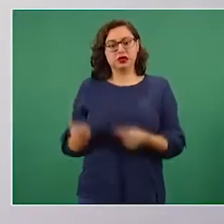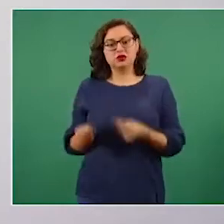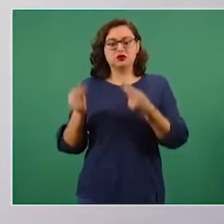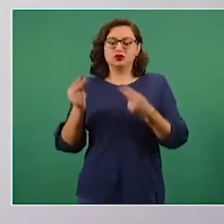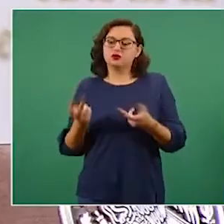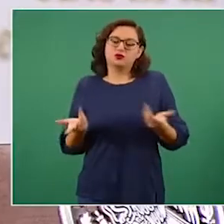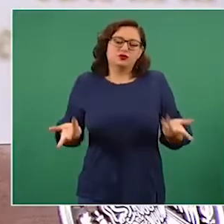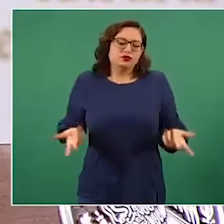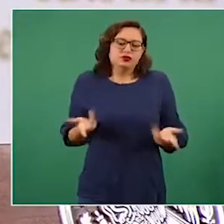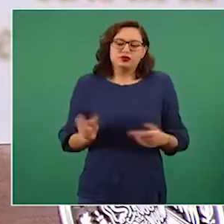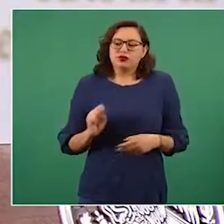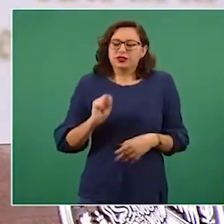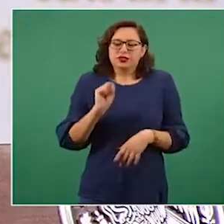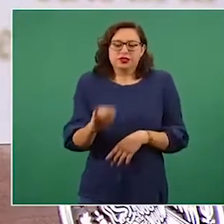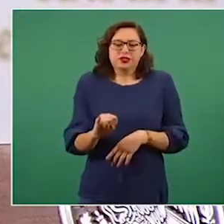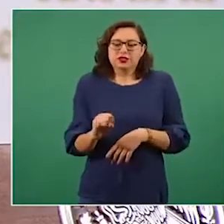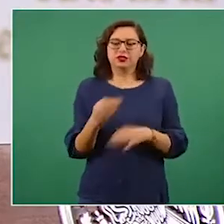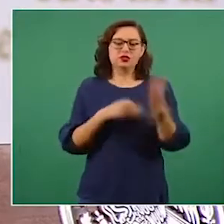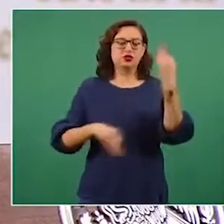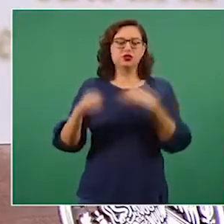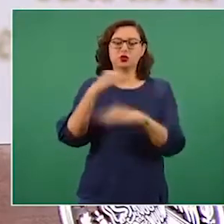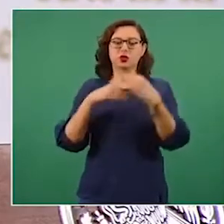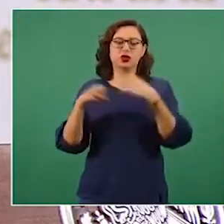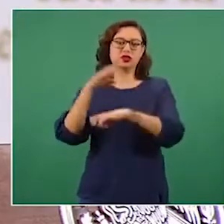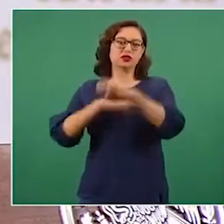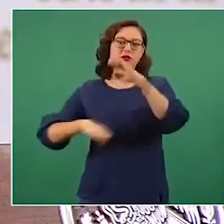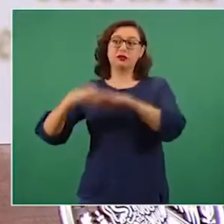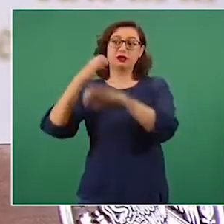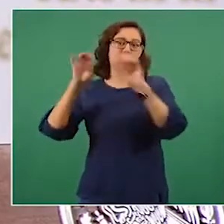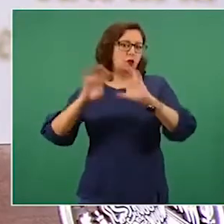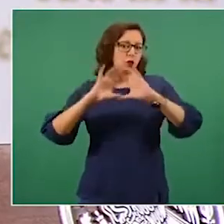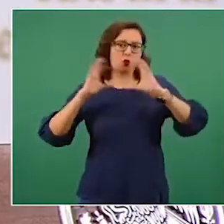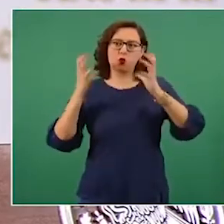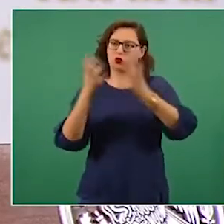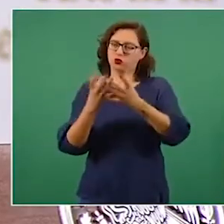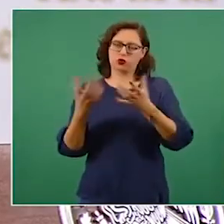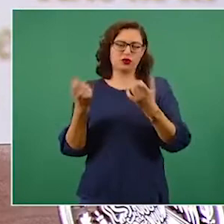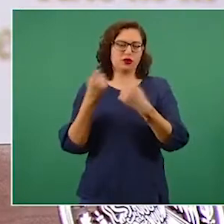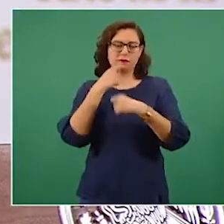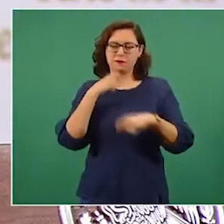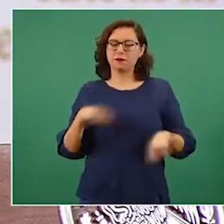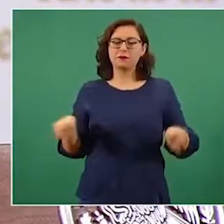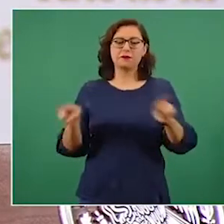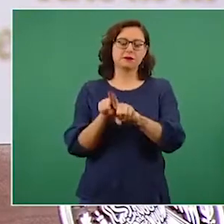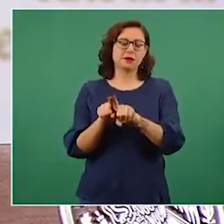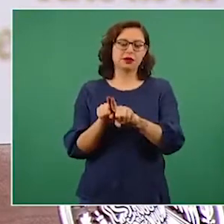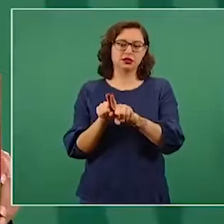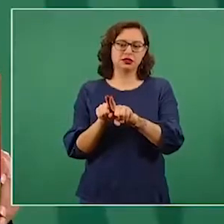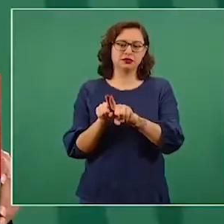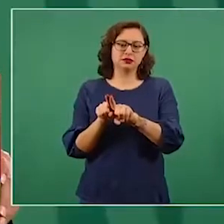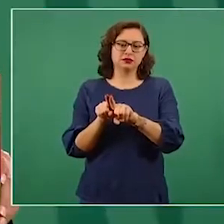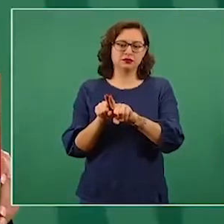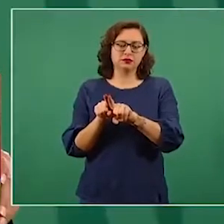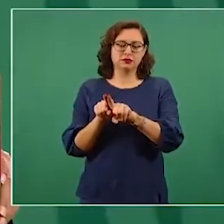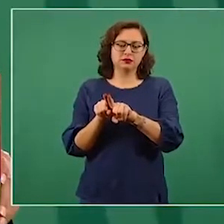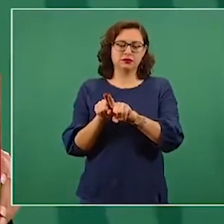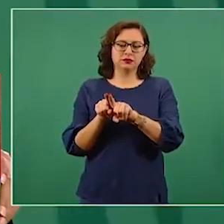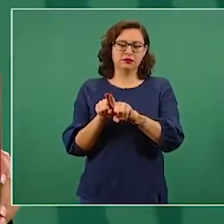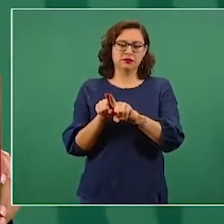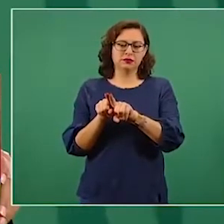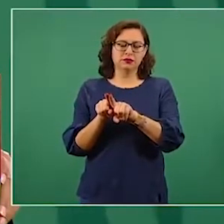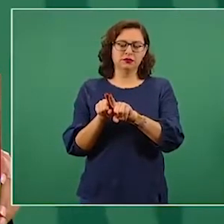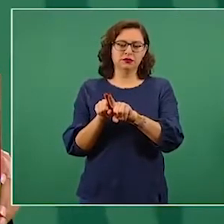Al afirmar que no somos cómplices, el presidente Andrés Manuel López Obrador informó que en su gobierno se han presentado entre 200 y 300